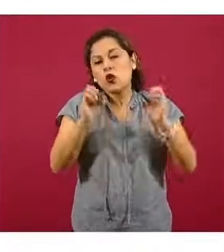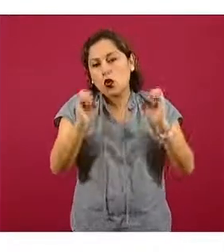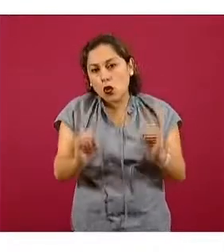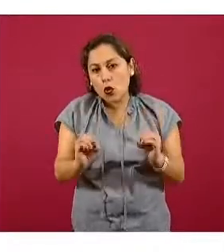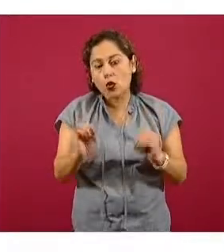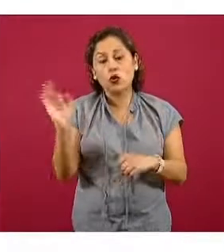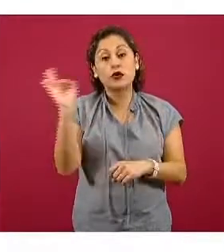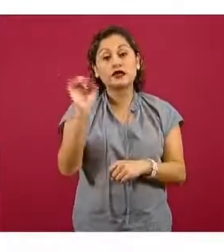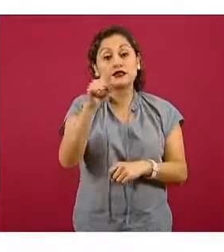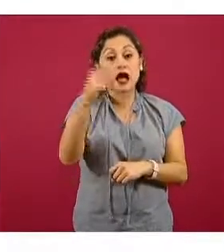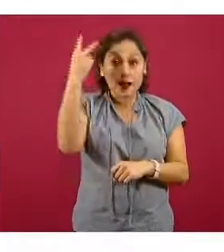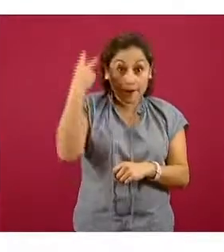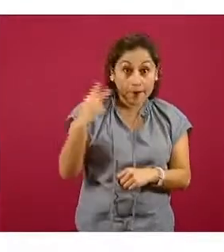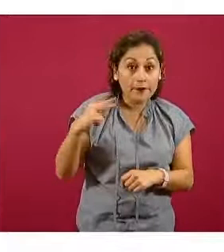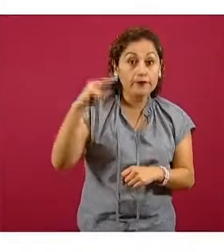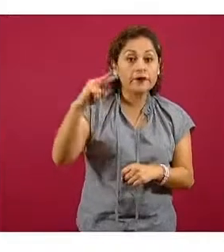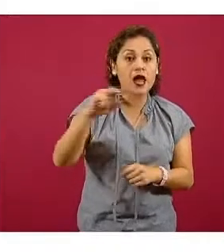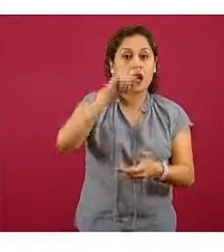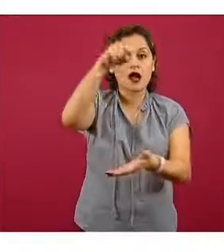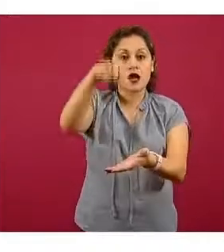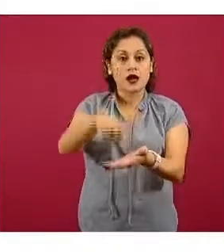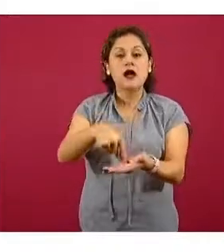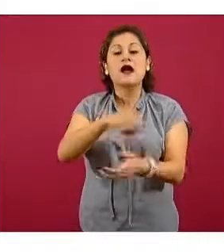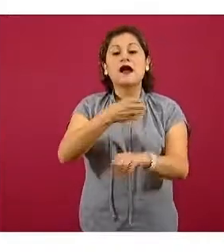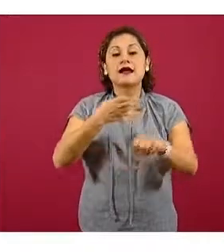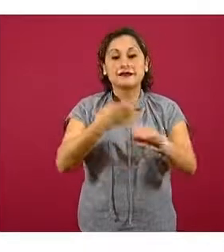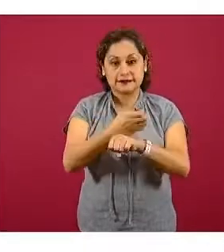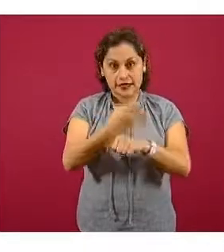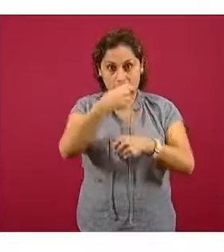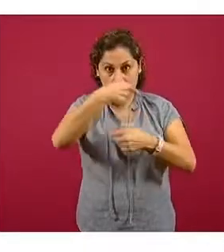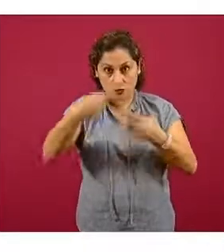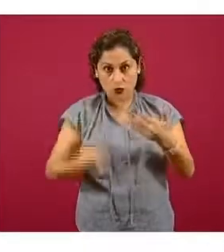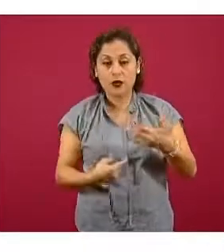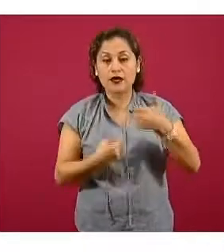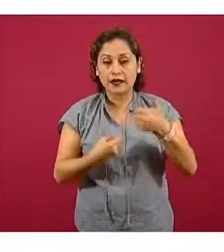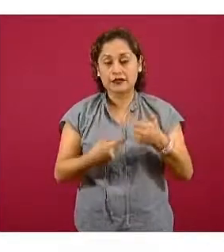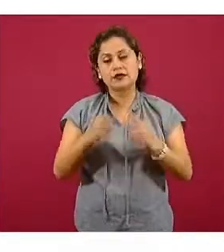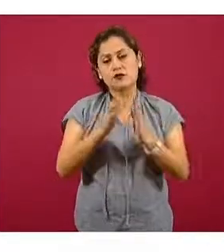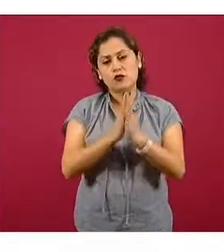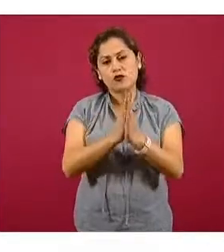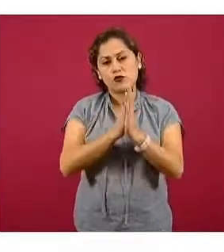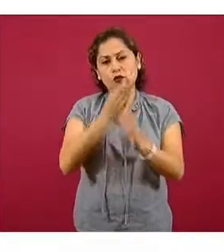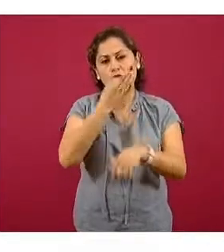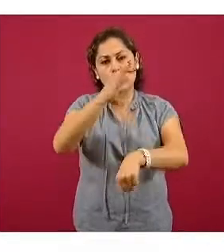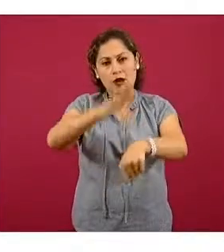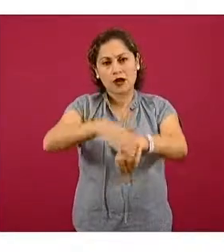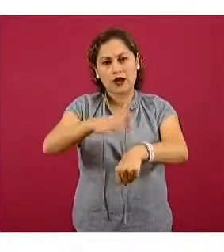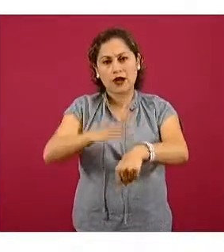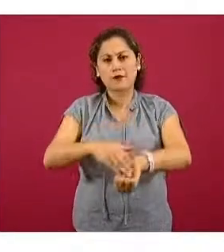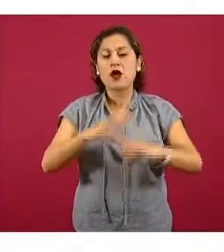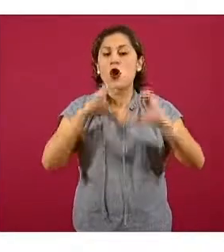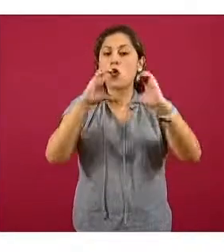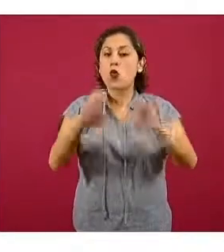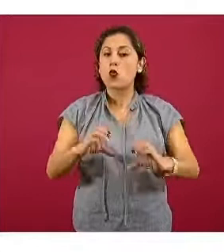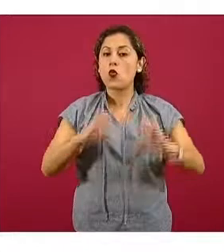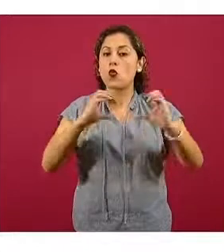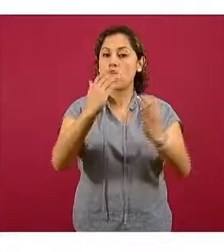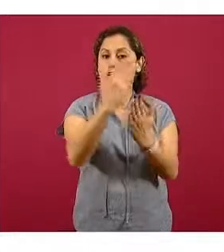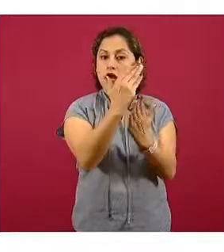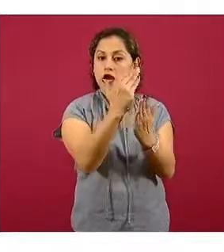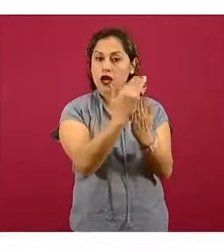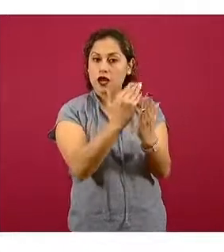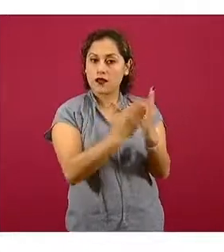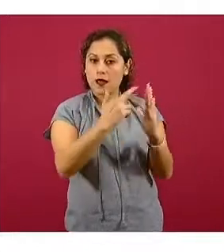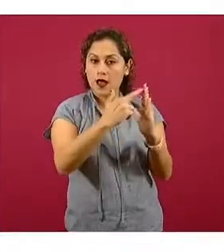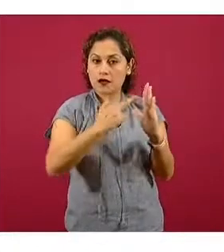viaje esencial tendrán que visitarlas en los siguientes días, que tomen las precauciones e implementen las